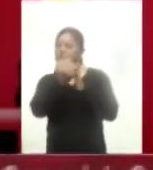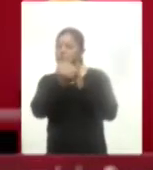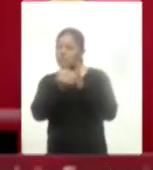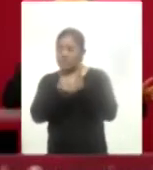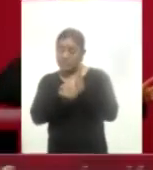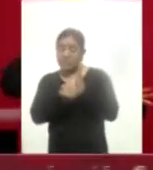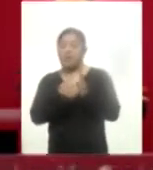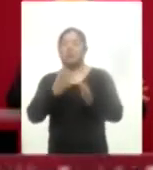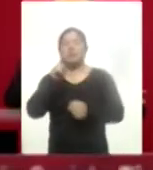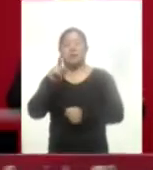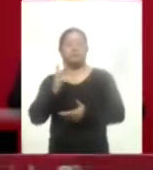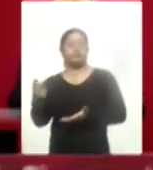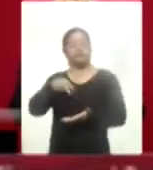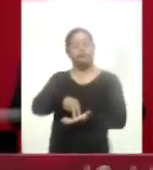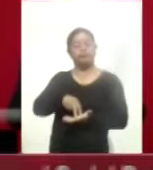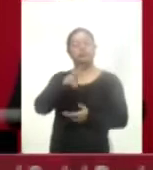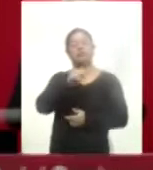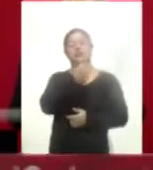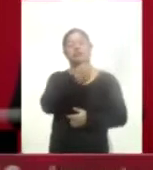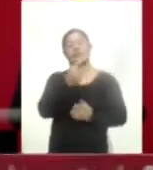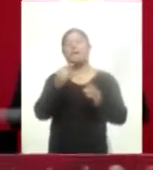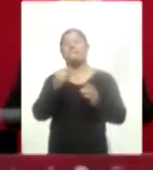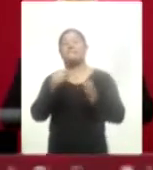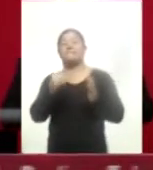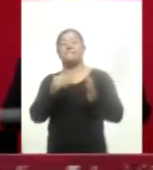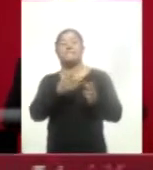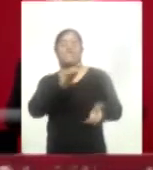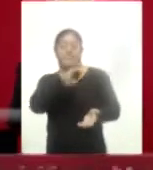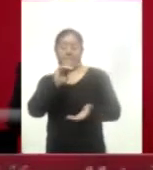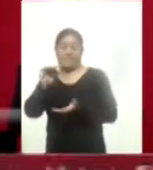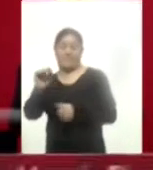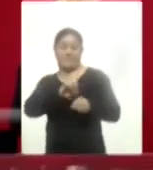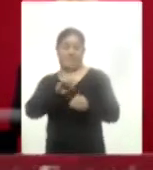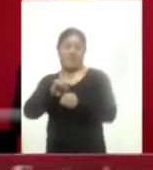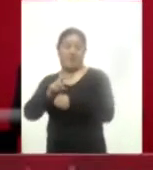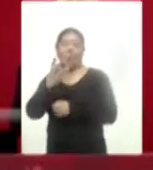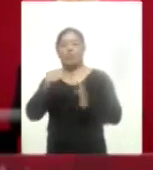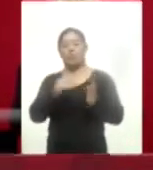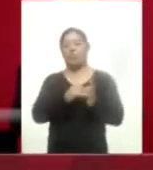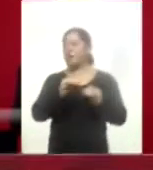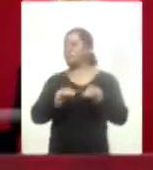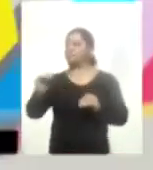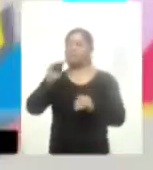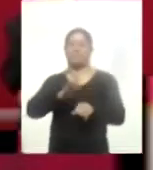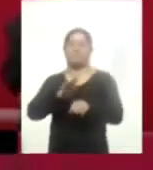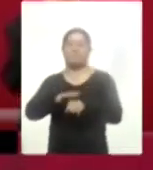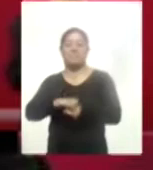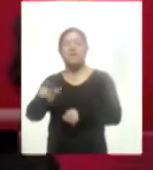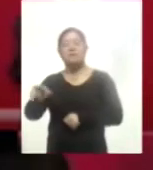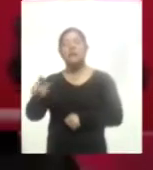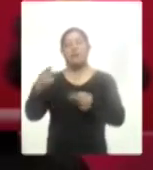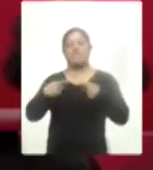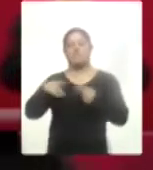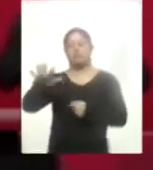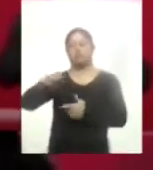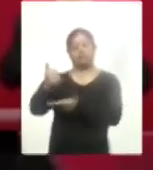desde un promedio de 81.000 barriles diarios a 4.000 por día. Reconoció el apoyo de la gente cuando se comenzó con esta lucha. El secretario de